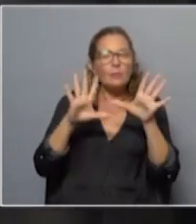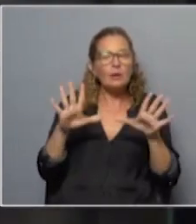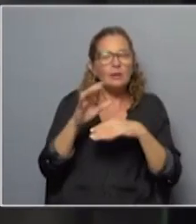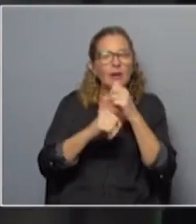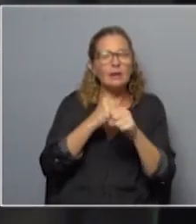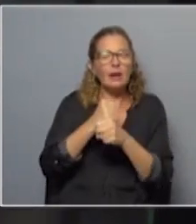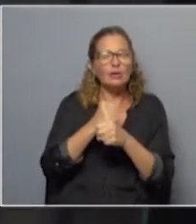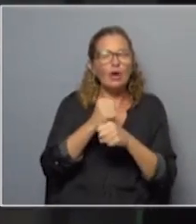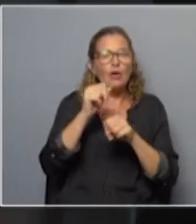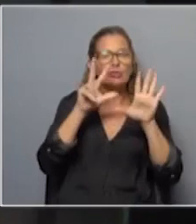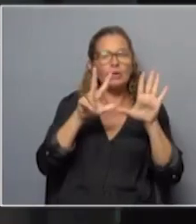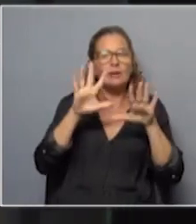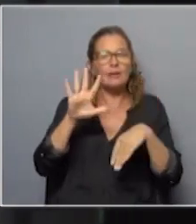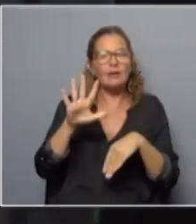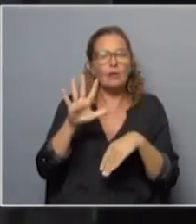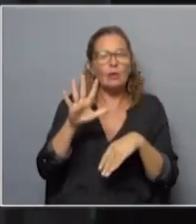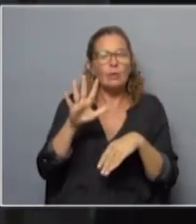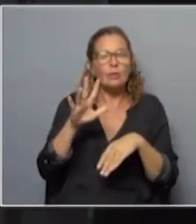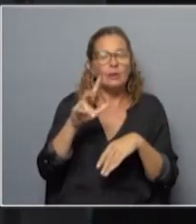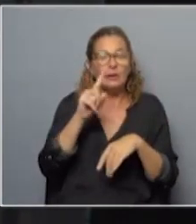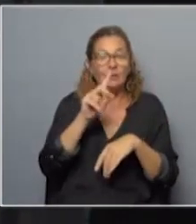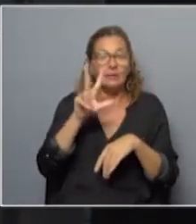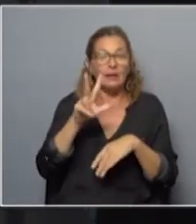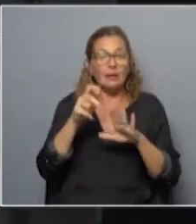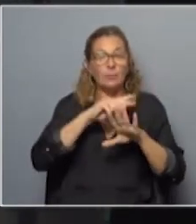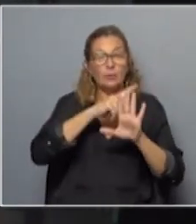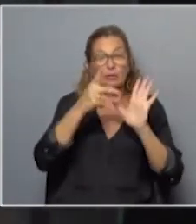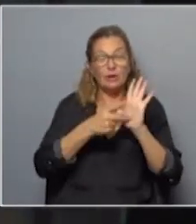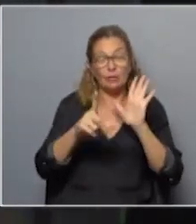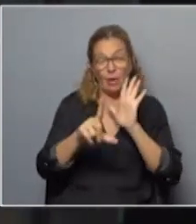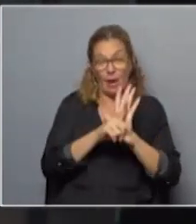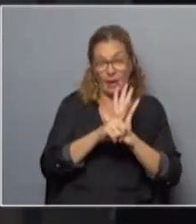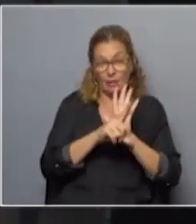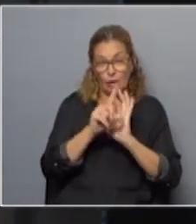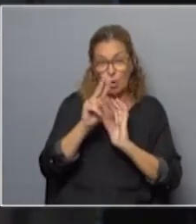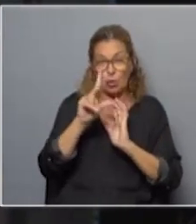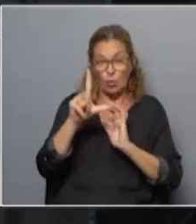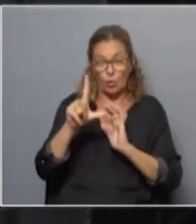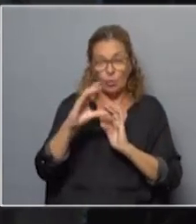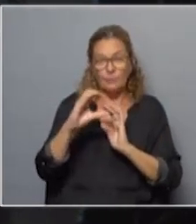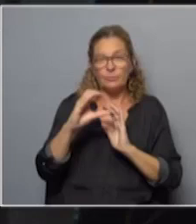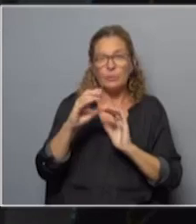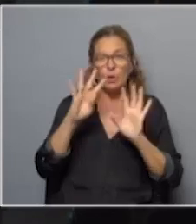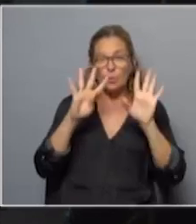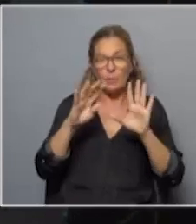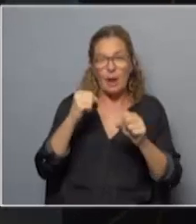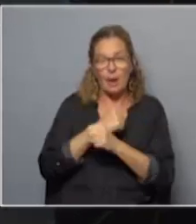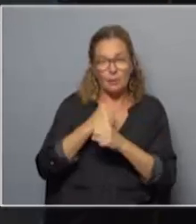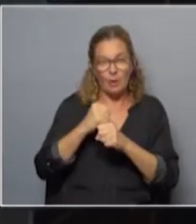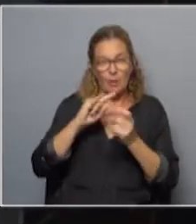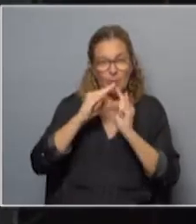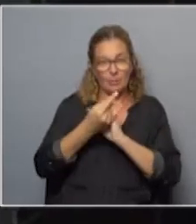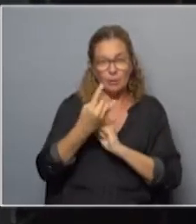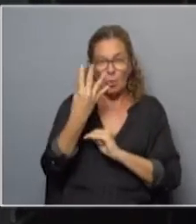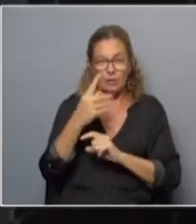85, ha habido 13 proyectos de ley de urgente consideración, 9 se aprobaron en el Parlamento, 4 no. Pero